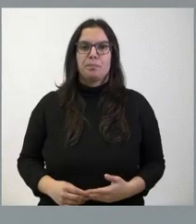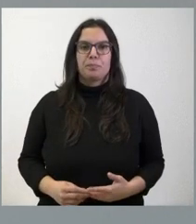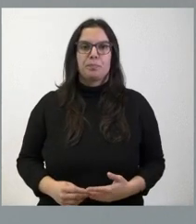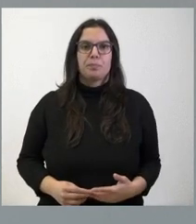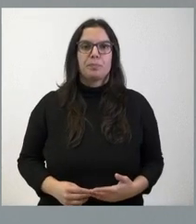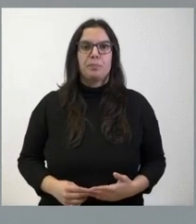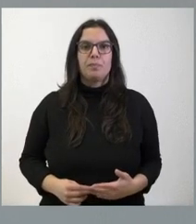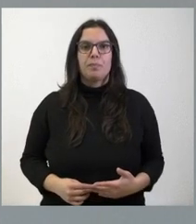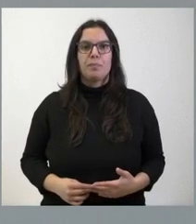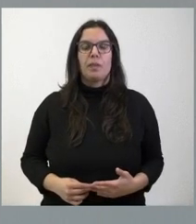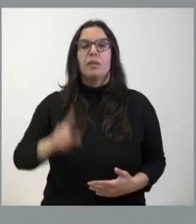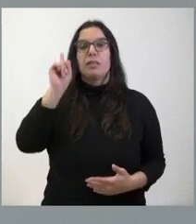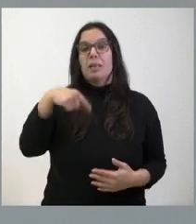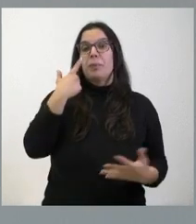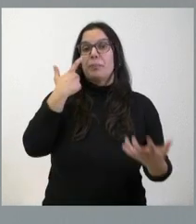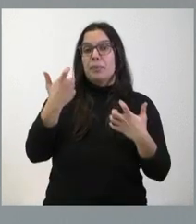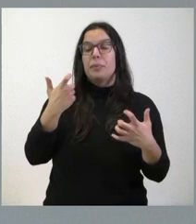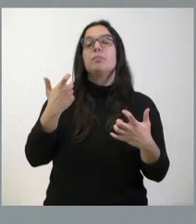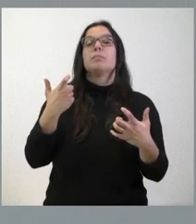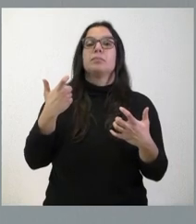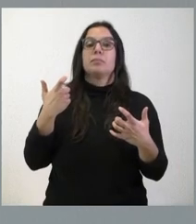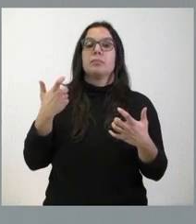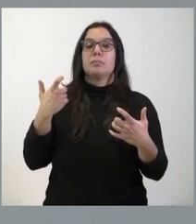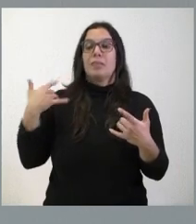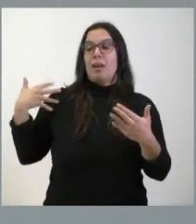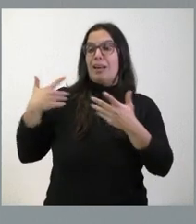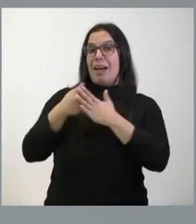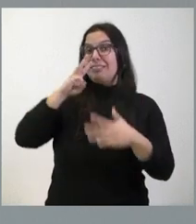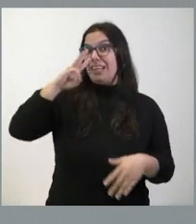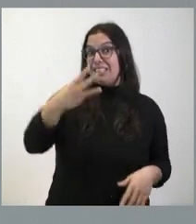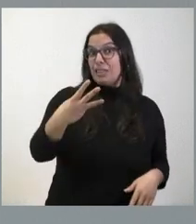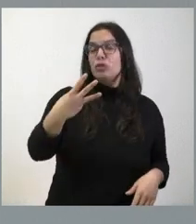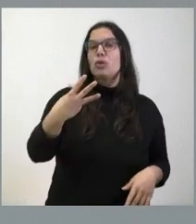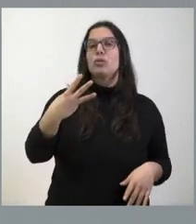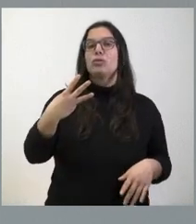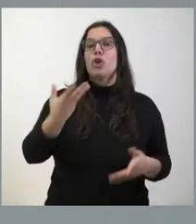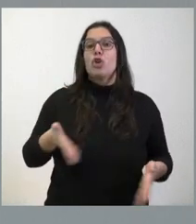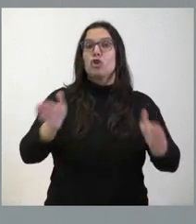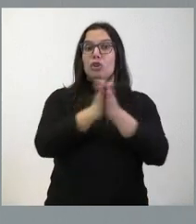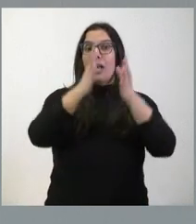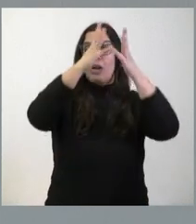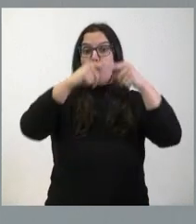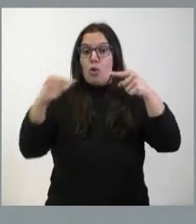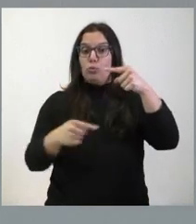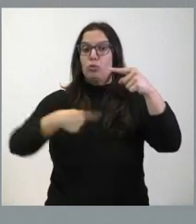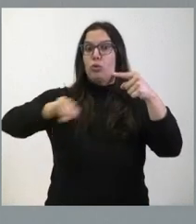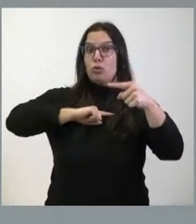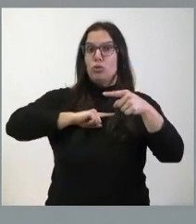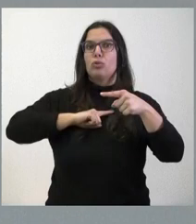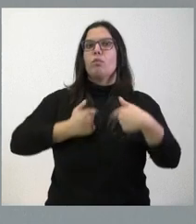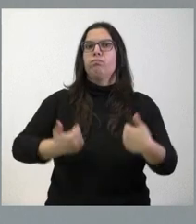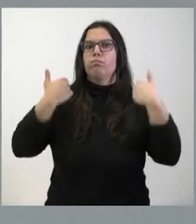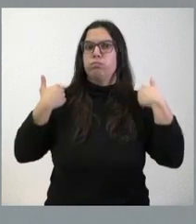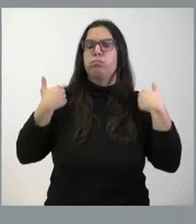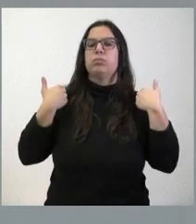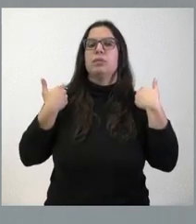Hay que significarles que, en los últimos tres años, el déficit conjunto al que hemos hecho frente y, por tanto, las cantidades que la Junta